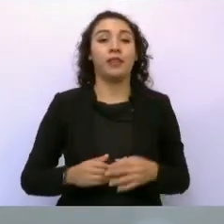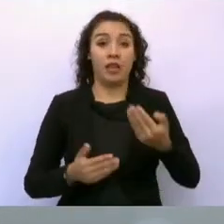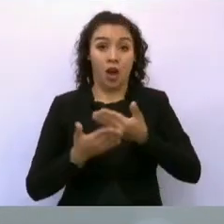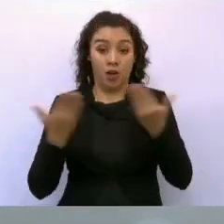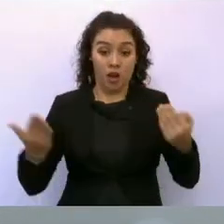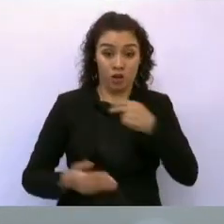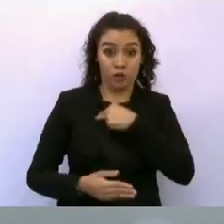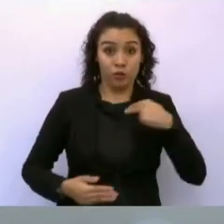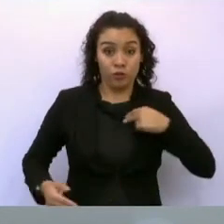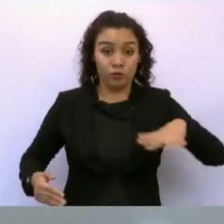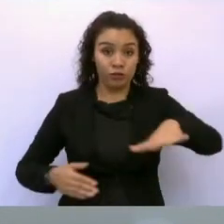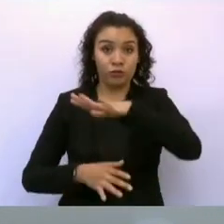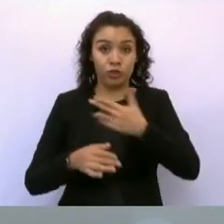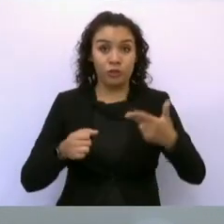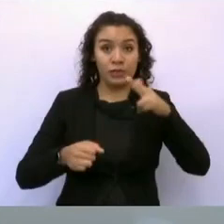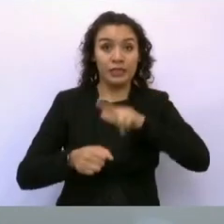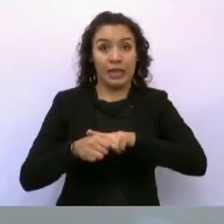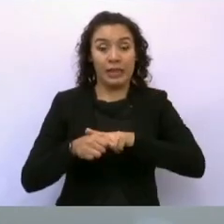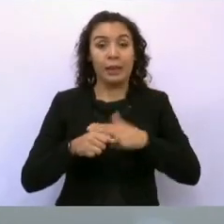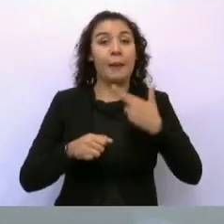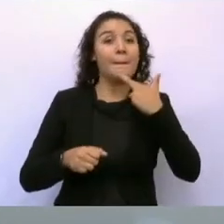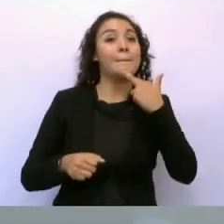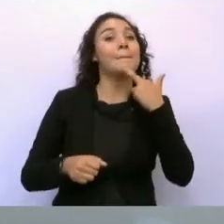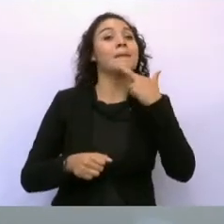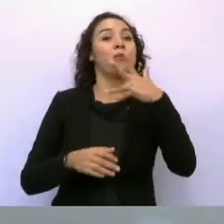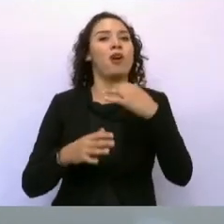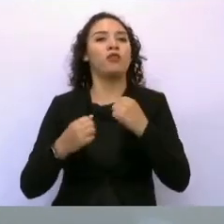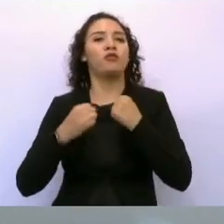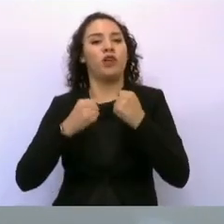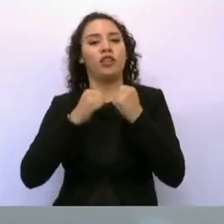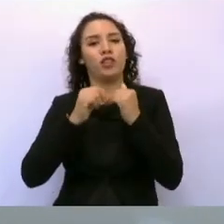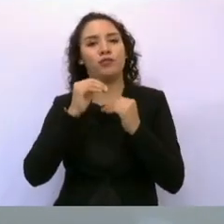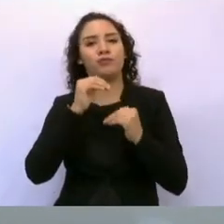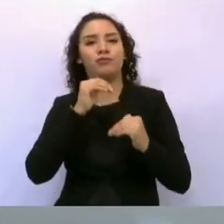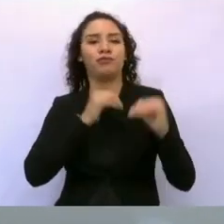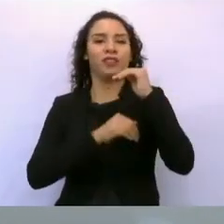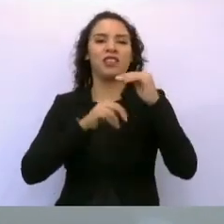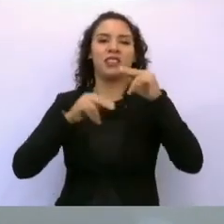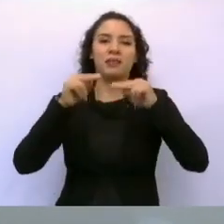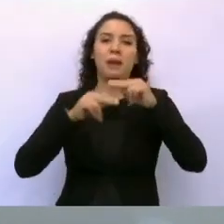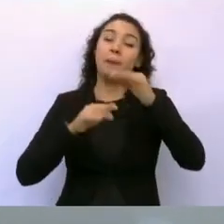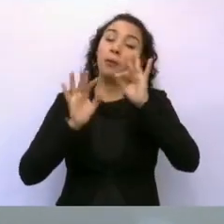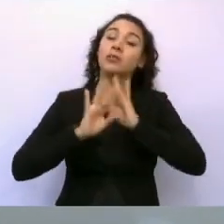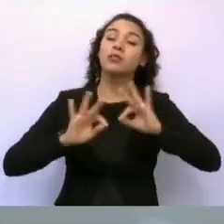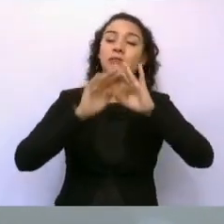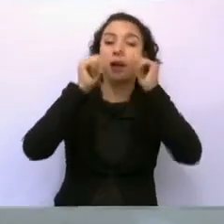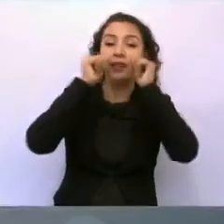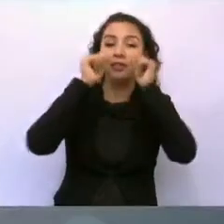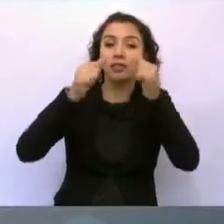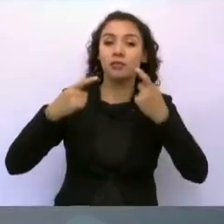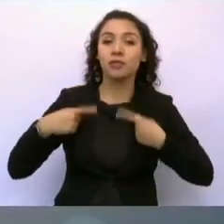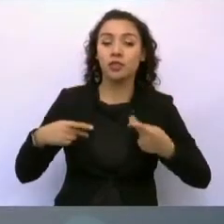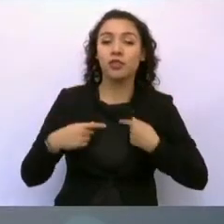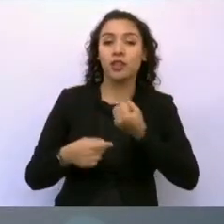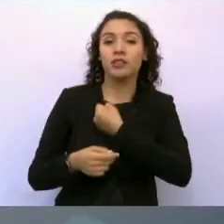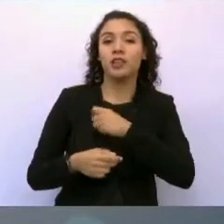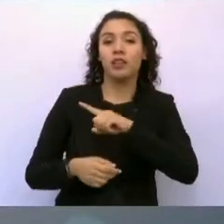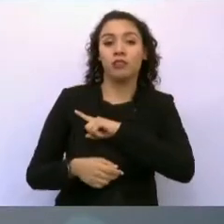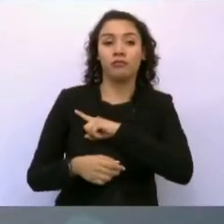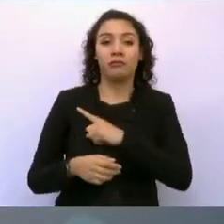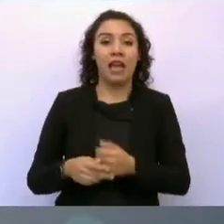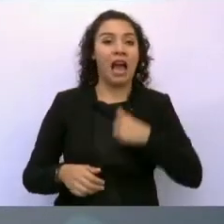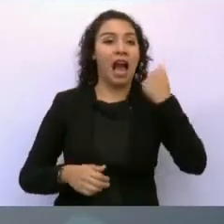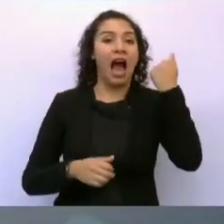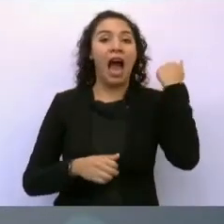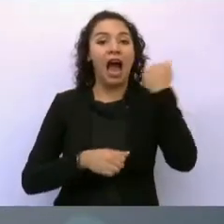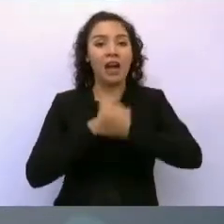este nosocomio en un eslabón fundamental para la salud de esta población. Cada año